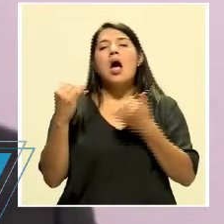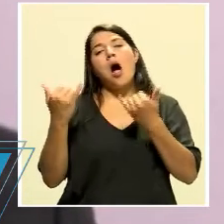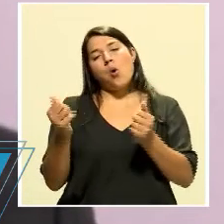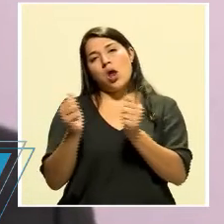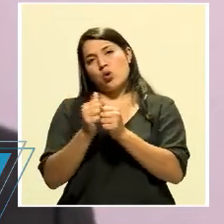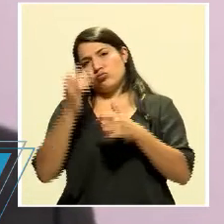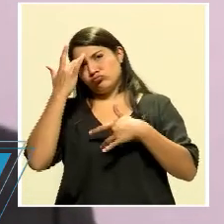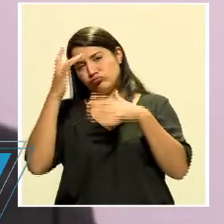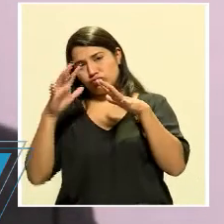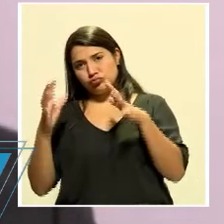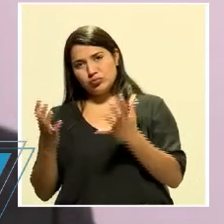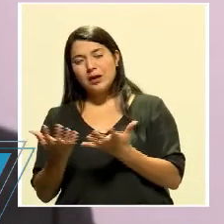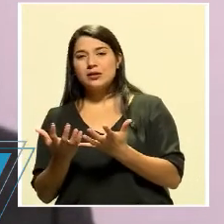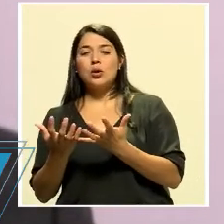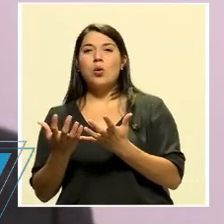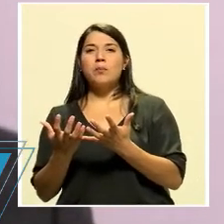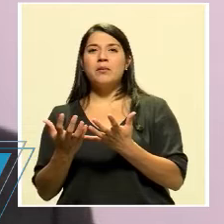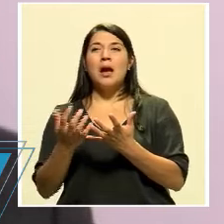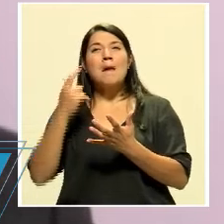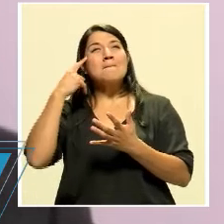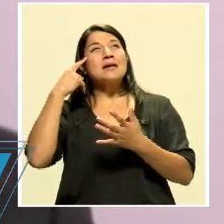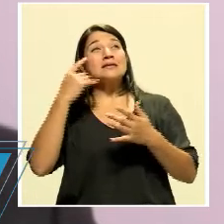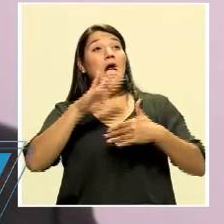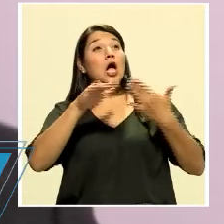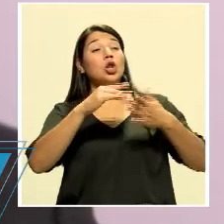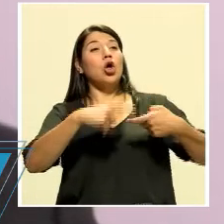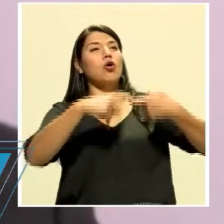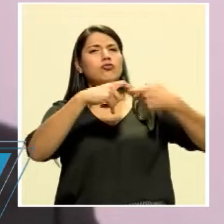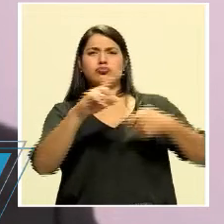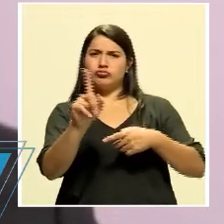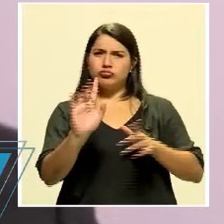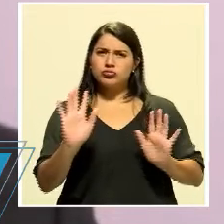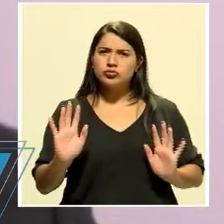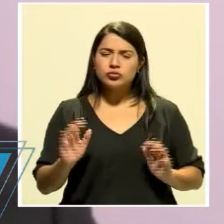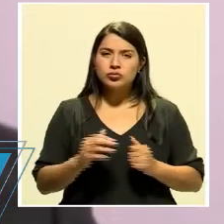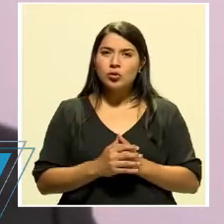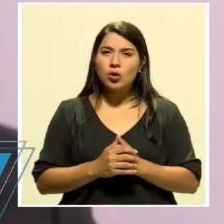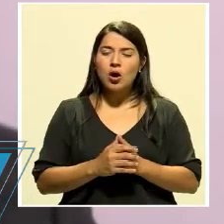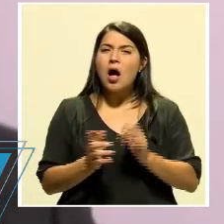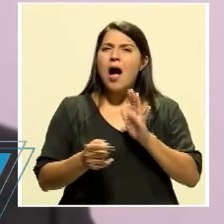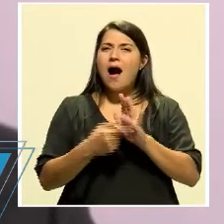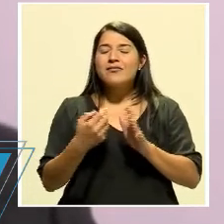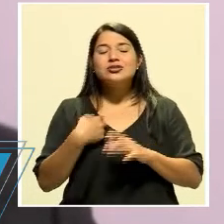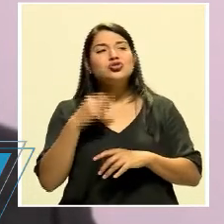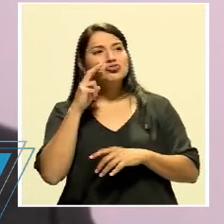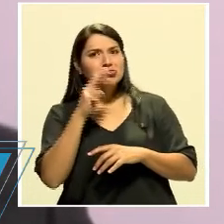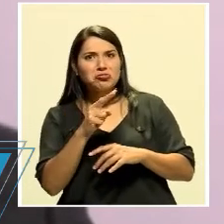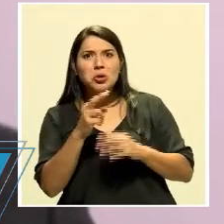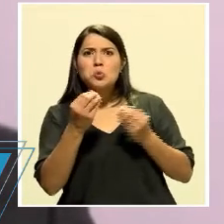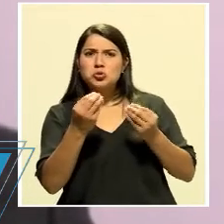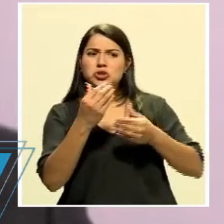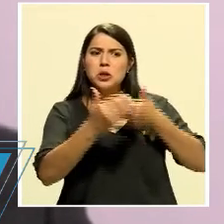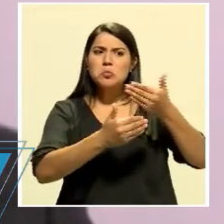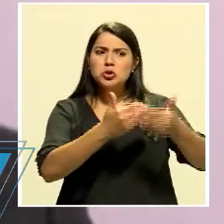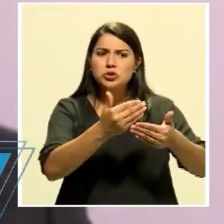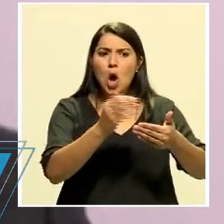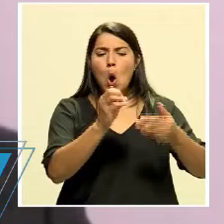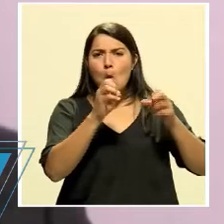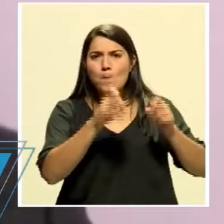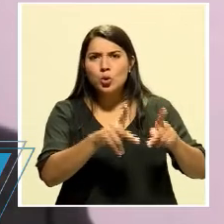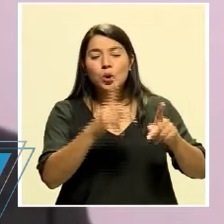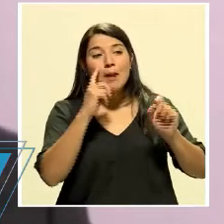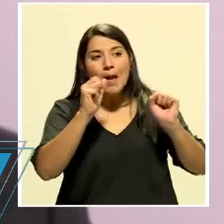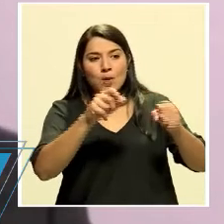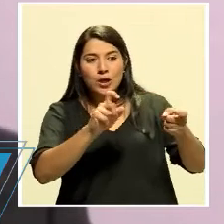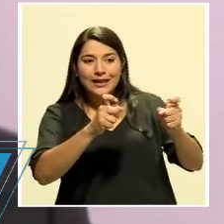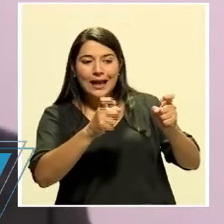pandemia, uno diría, de todo eso se paralizó y no crea, de repente uno ve que han habido más bien algunas oportunidades, ¿verdad?, para